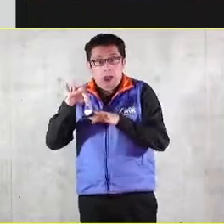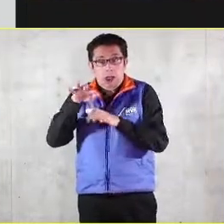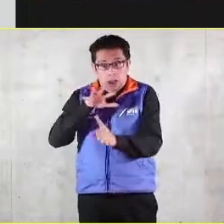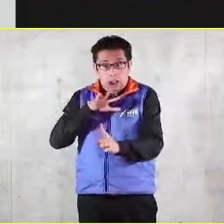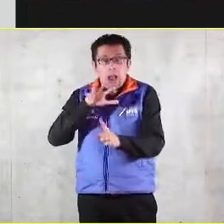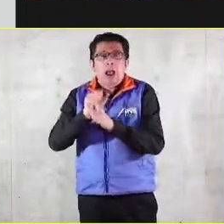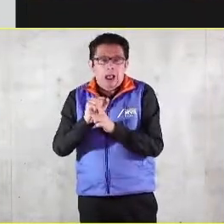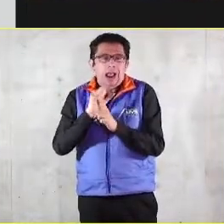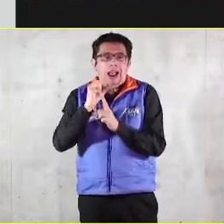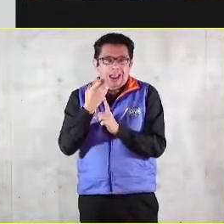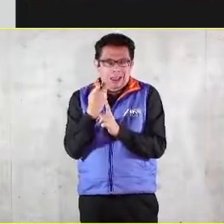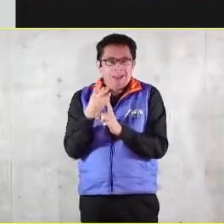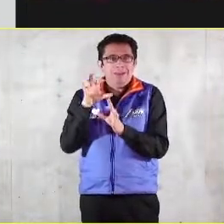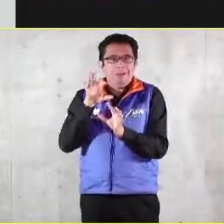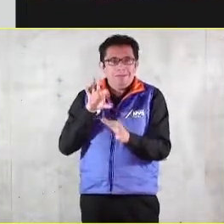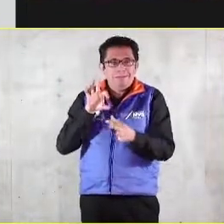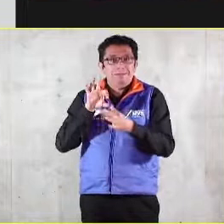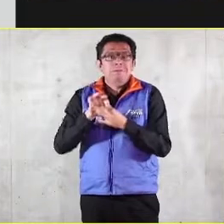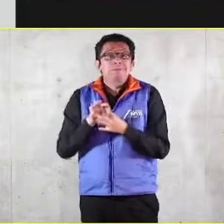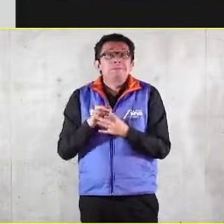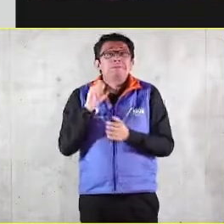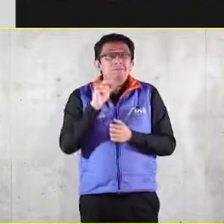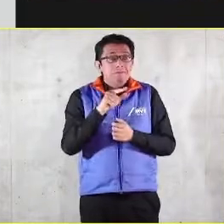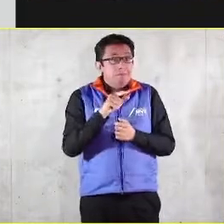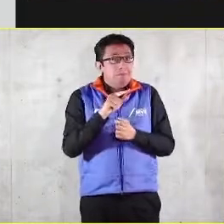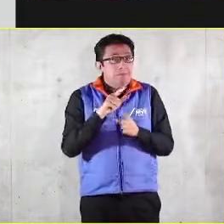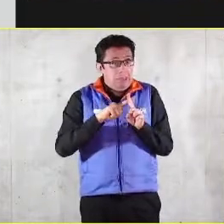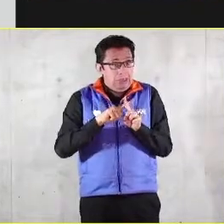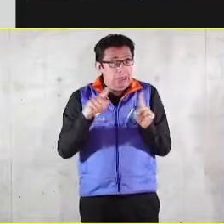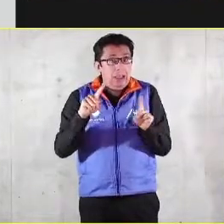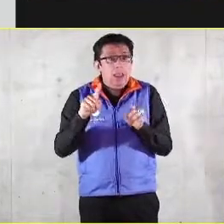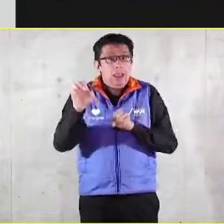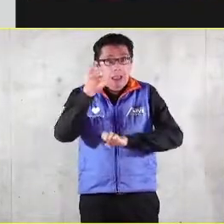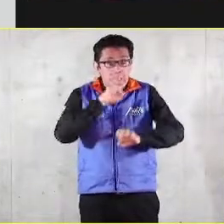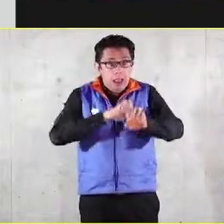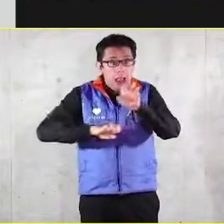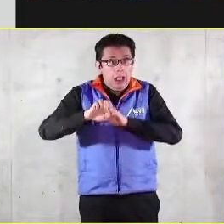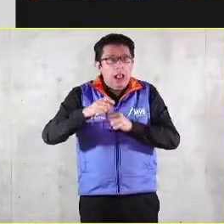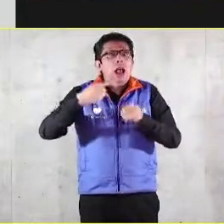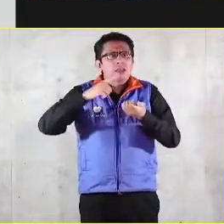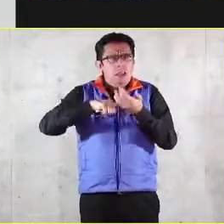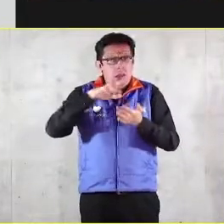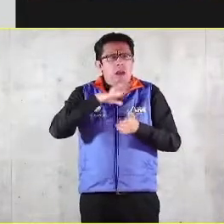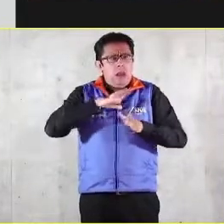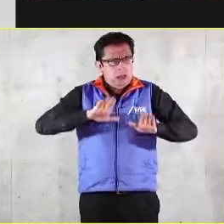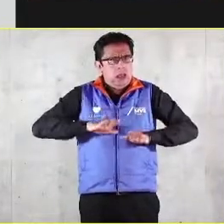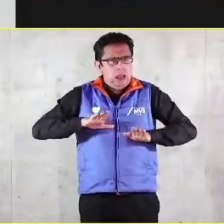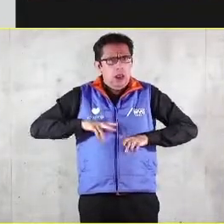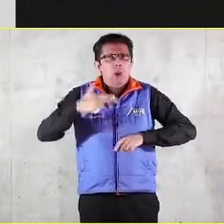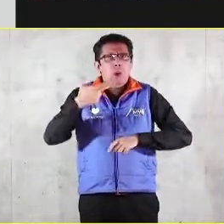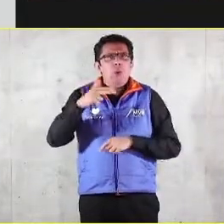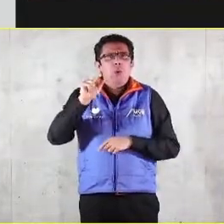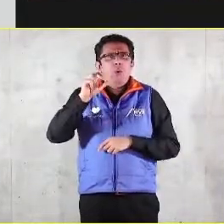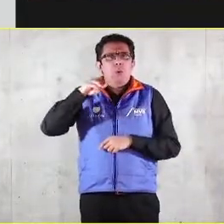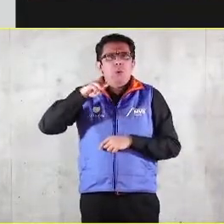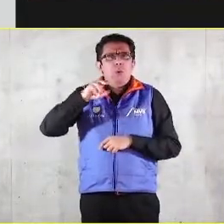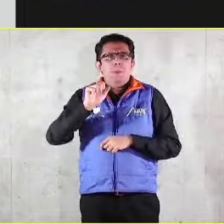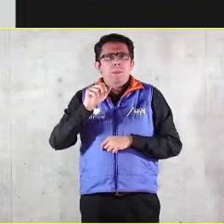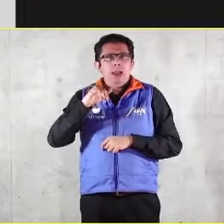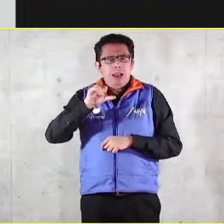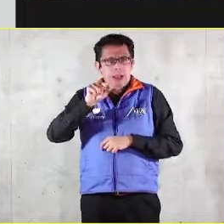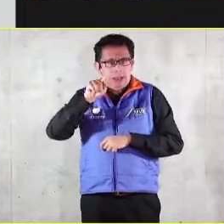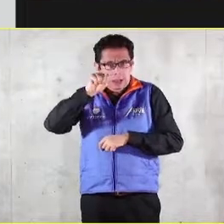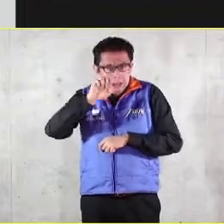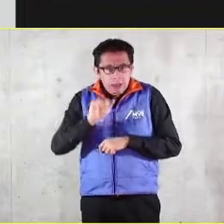luego viene la contrapartida, que es si la empresa se entiende como una empresa humanista y que busca el